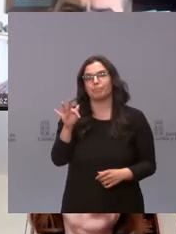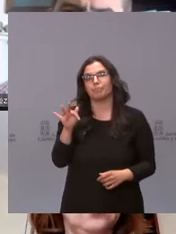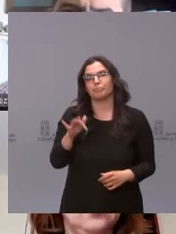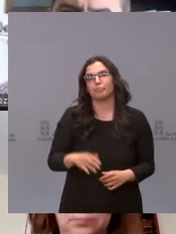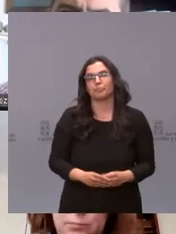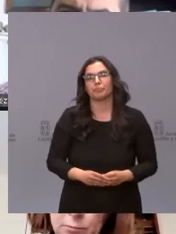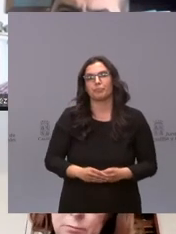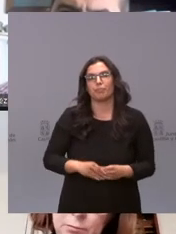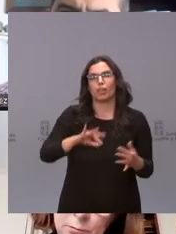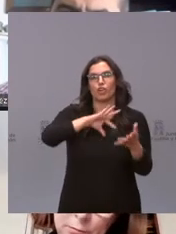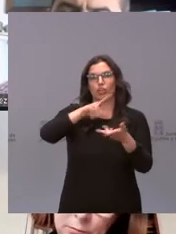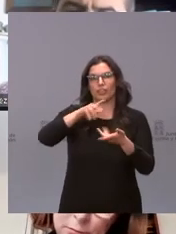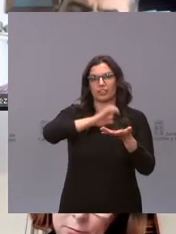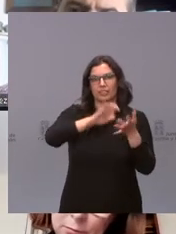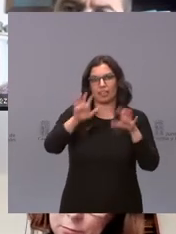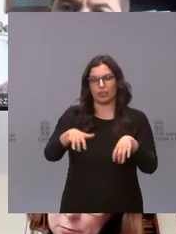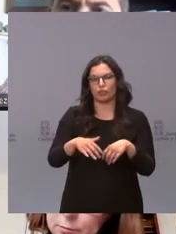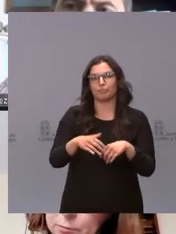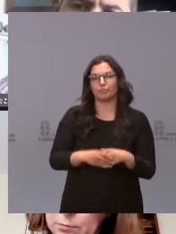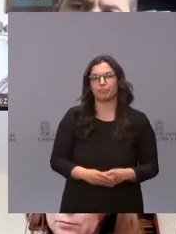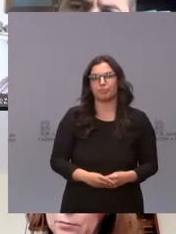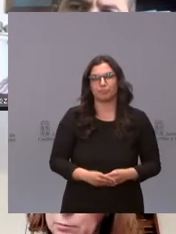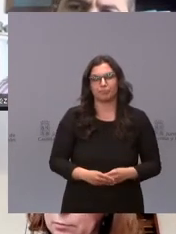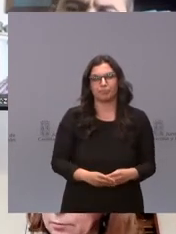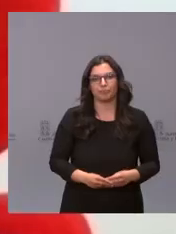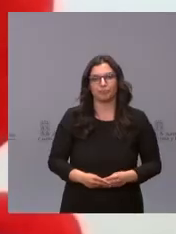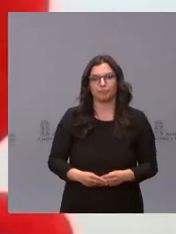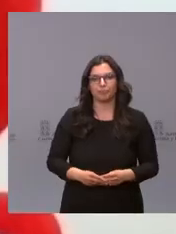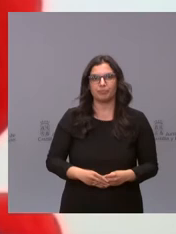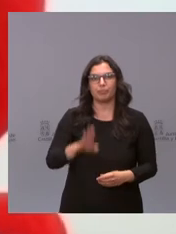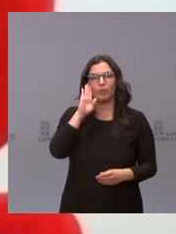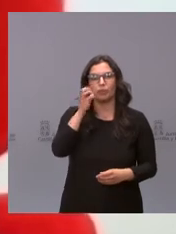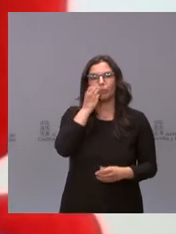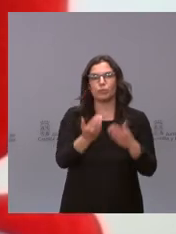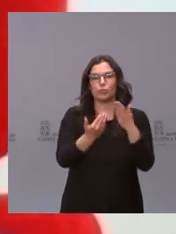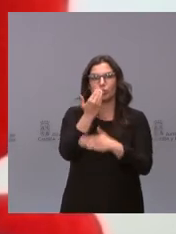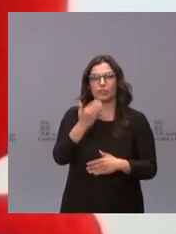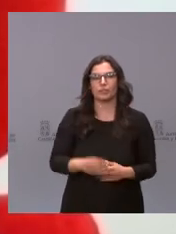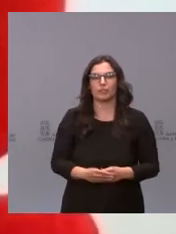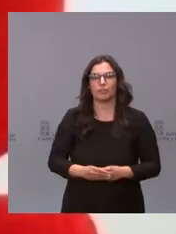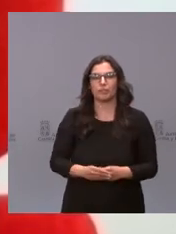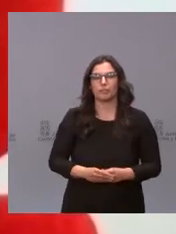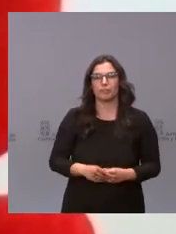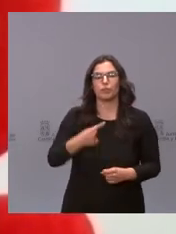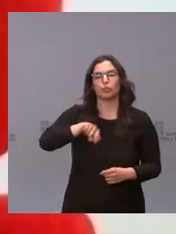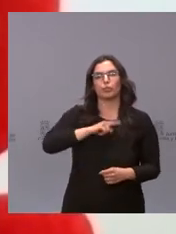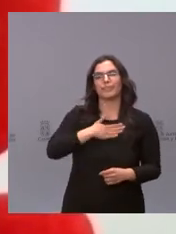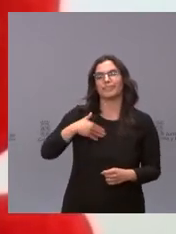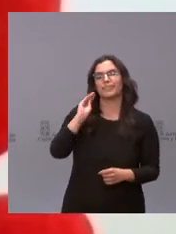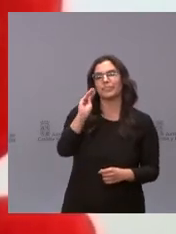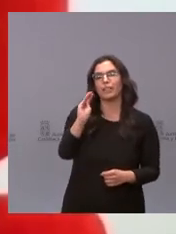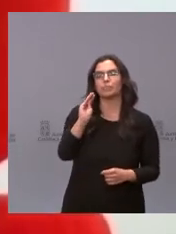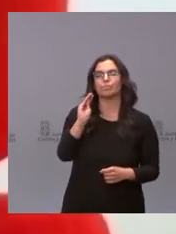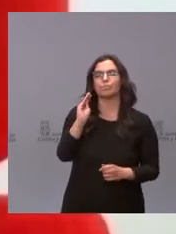González, de Noticias Castilla y León. Cuando quieras, Alessandra. Hola, buenos días, consejera. Mira, le queríamos preguntar, ¿qué medidas